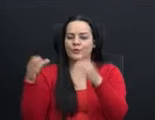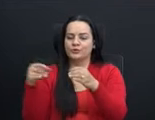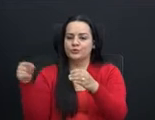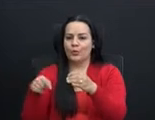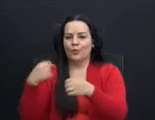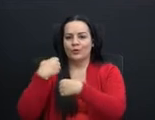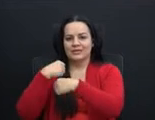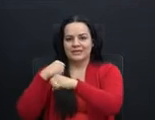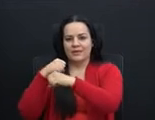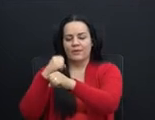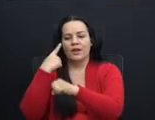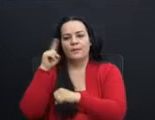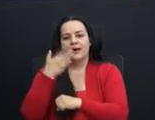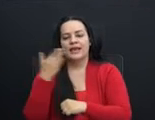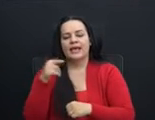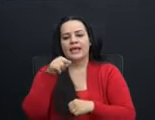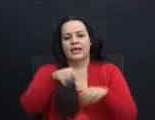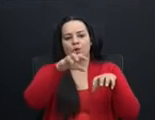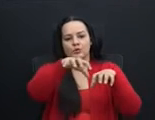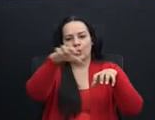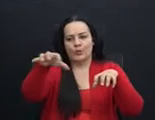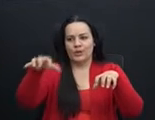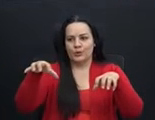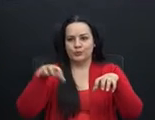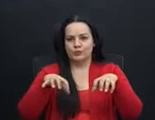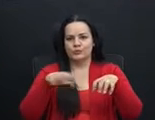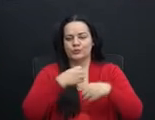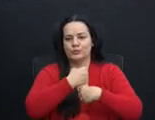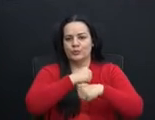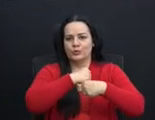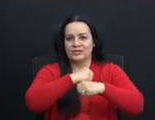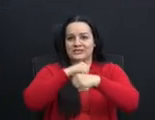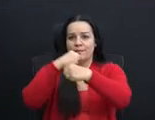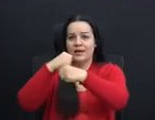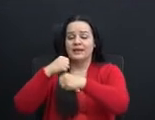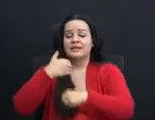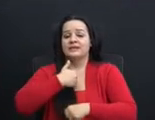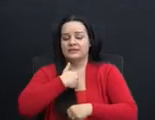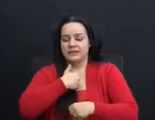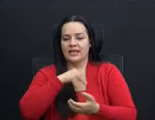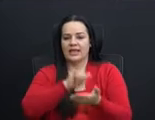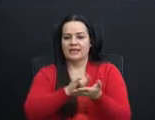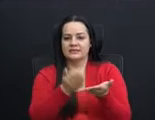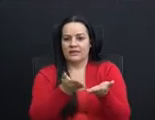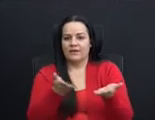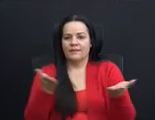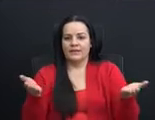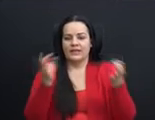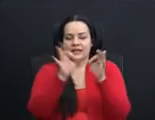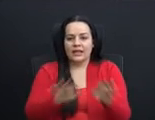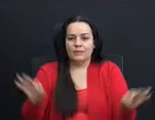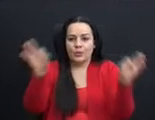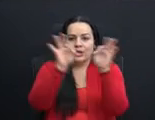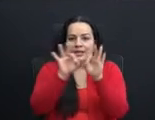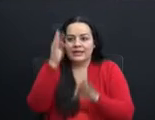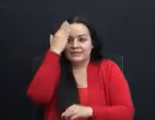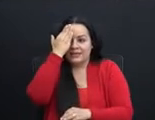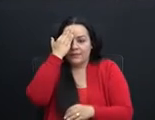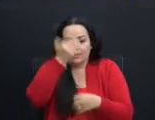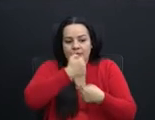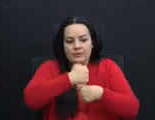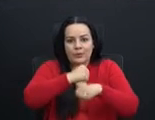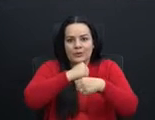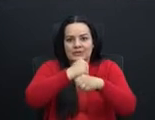los gobiernos locales tengan una herramienta tan importante. Porque sabemos que los gobiernos